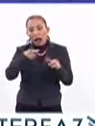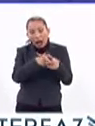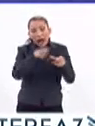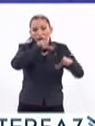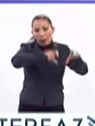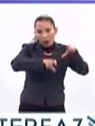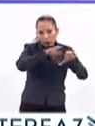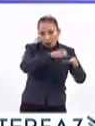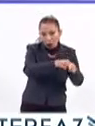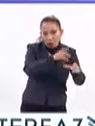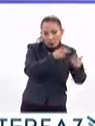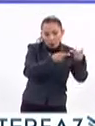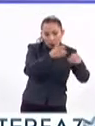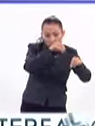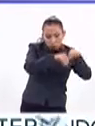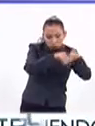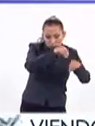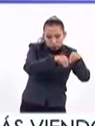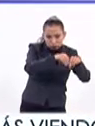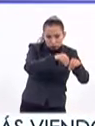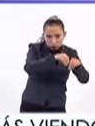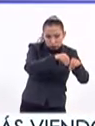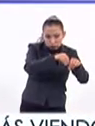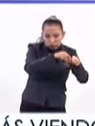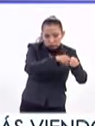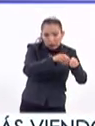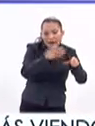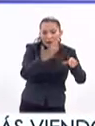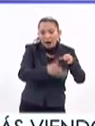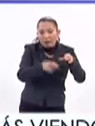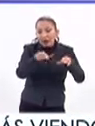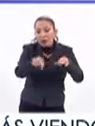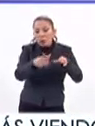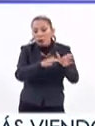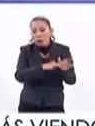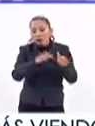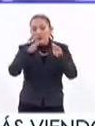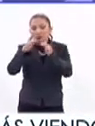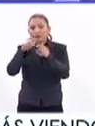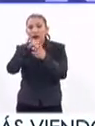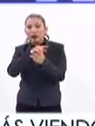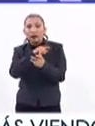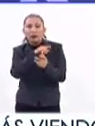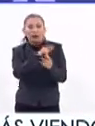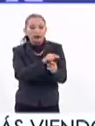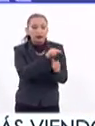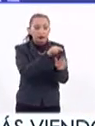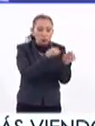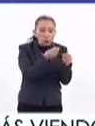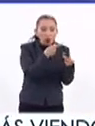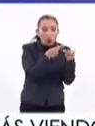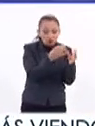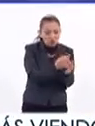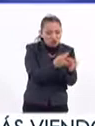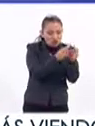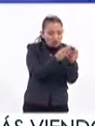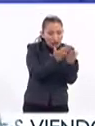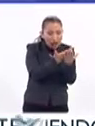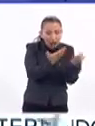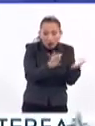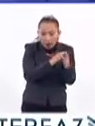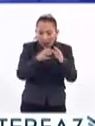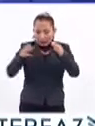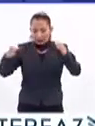laboratorio, esta producción, y hacer este escalamiento de pasar de algo, de un vasito a